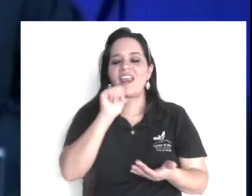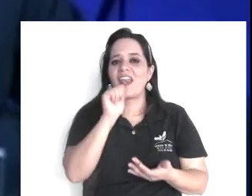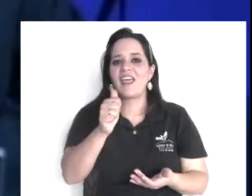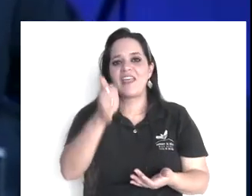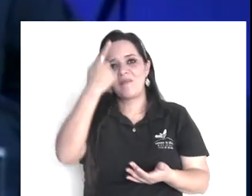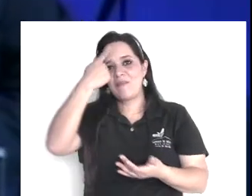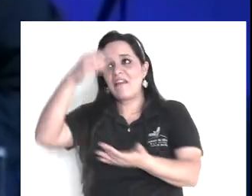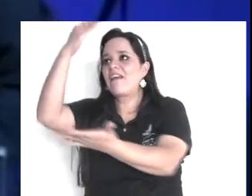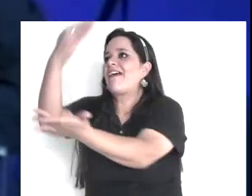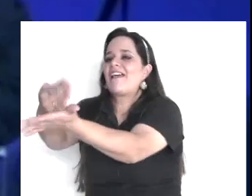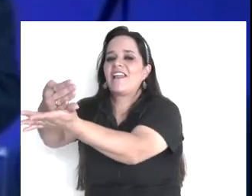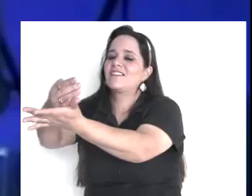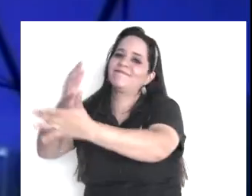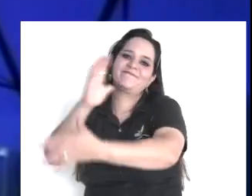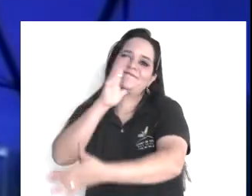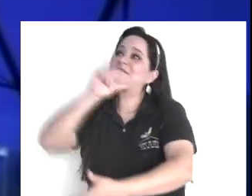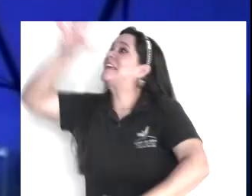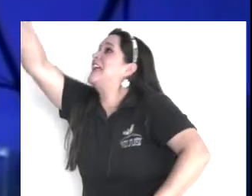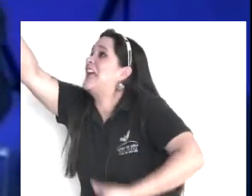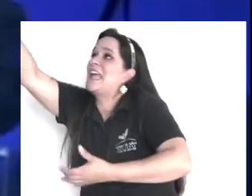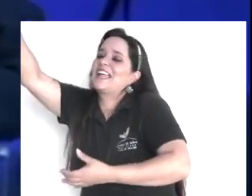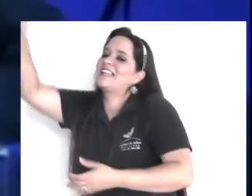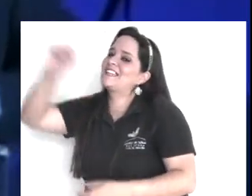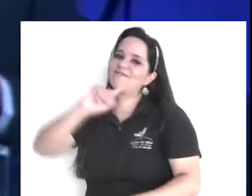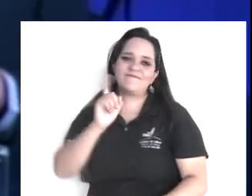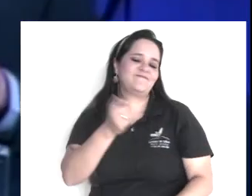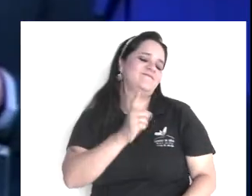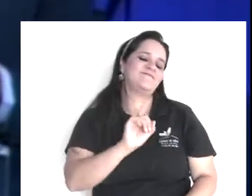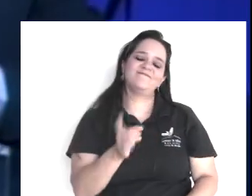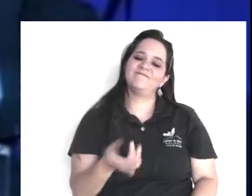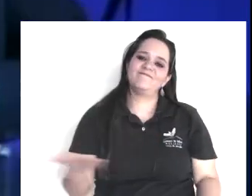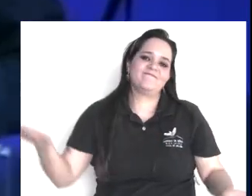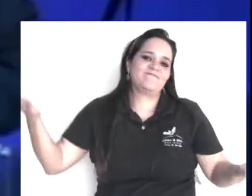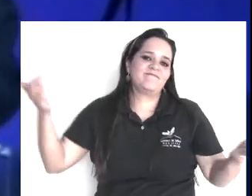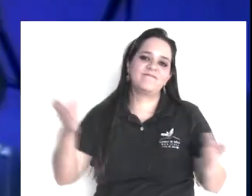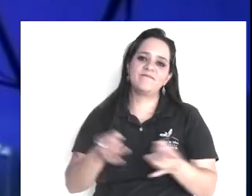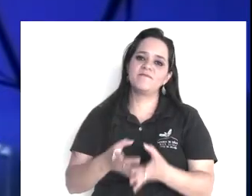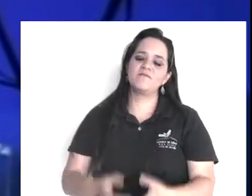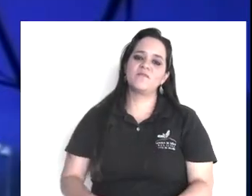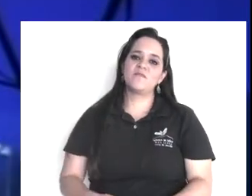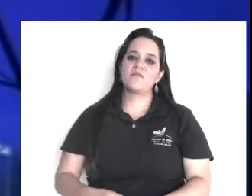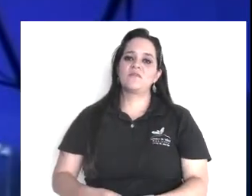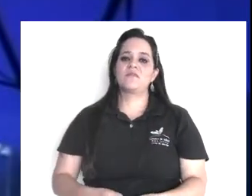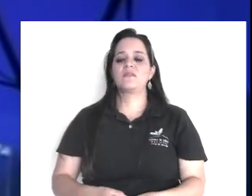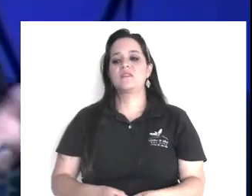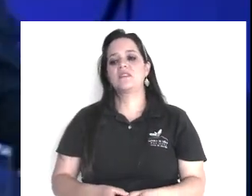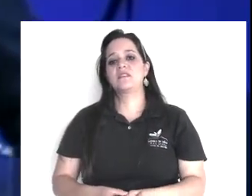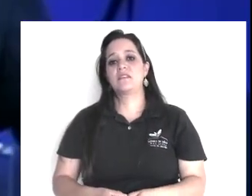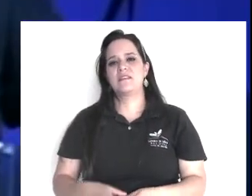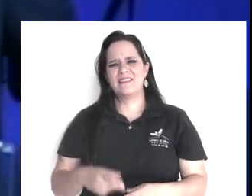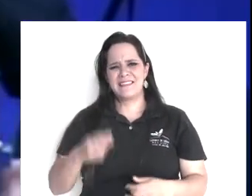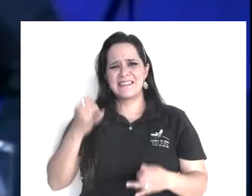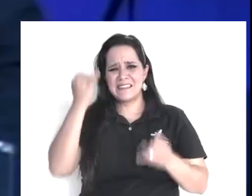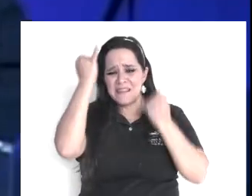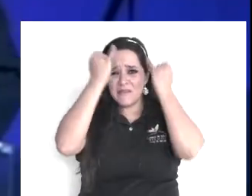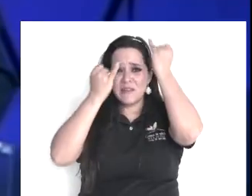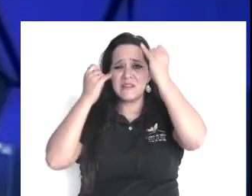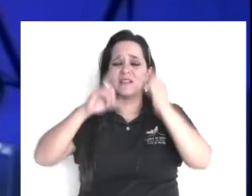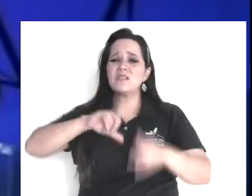qué terrible, cuando después, nos damos cuenta, que lo que nos dijeron de otros, y que lo hemos difundido, no era verdad,